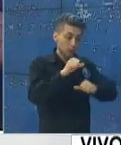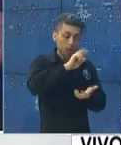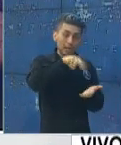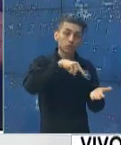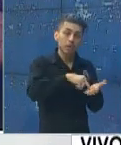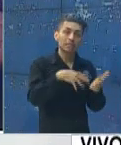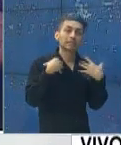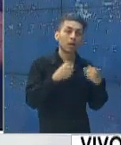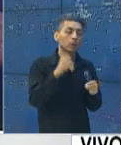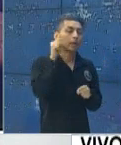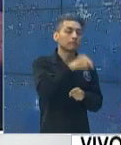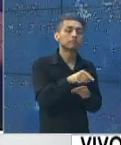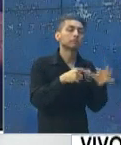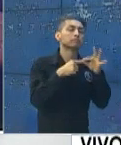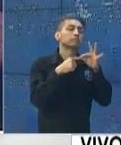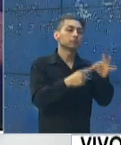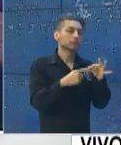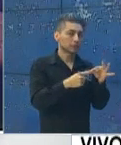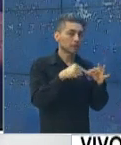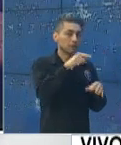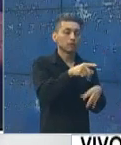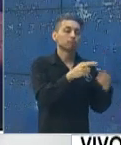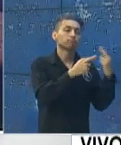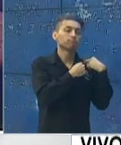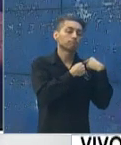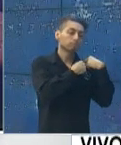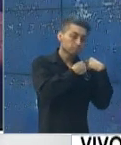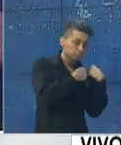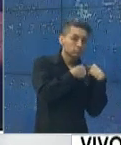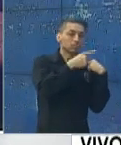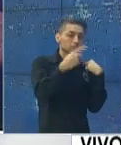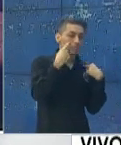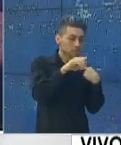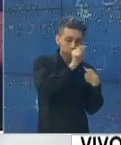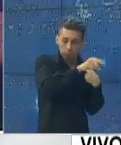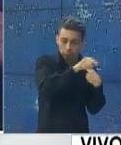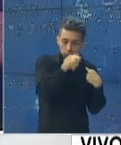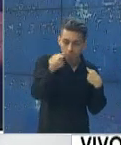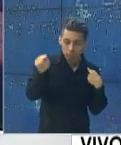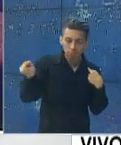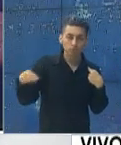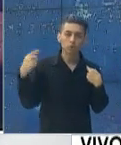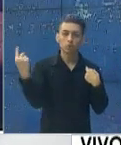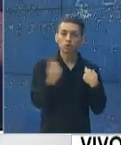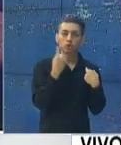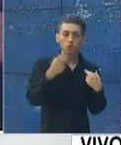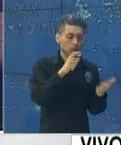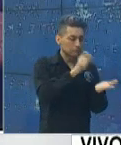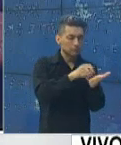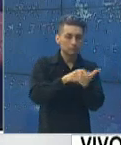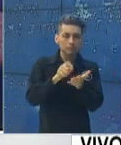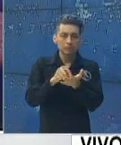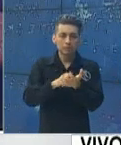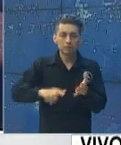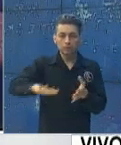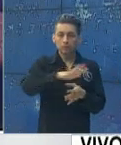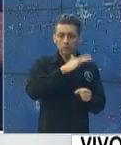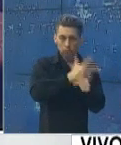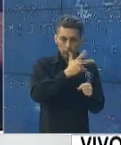laboratorio especializado que hoy se ha hecho cargo de tamizar todas estas pruebas a nivel nacional